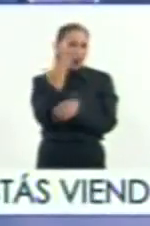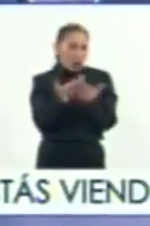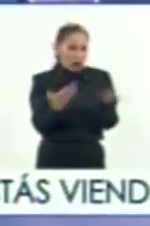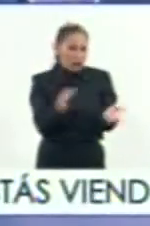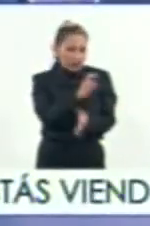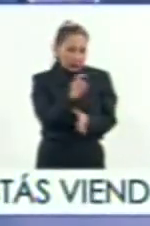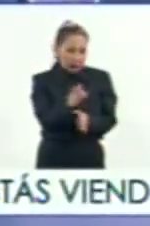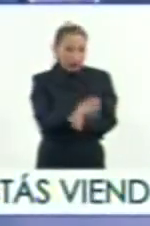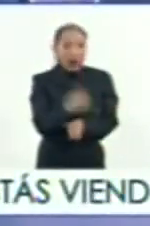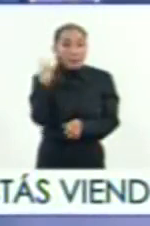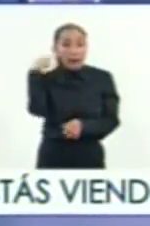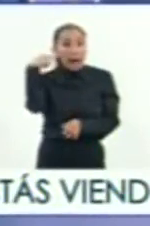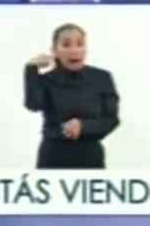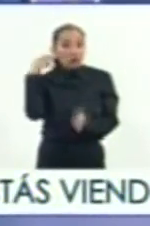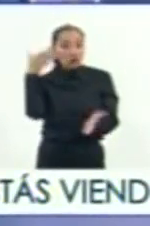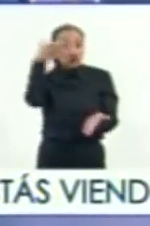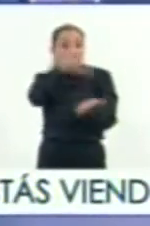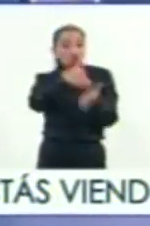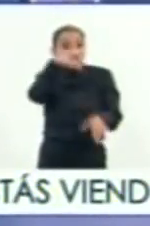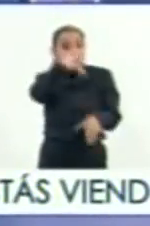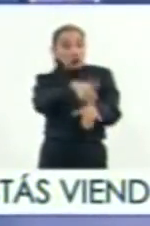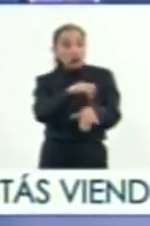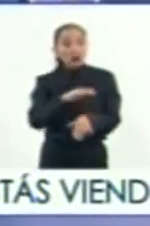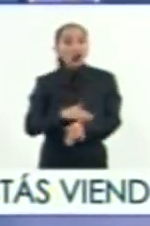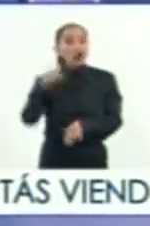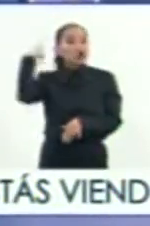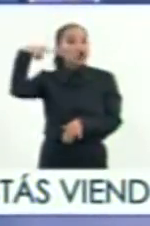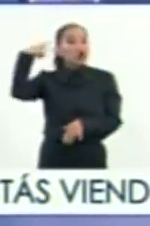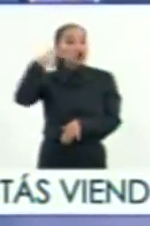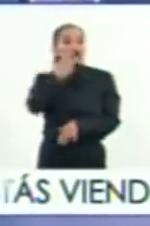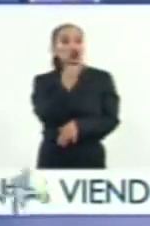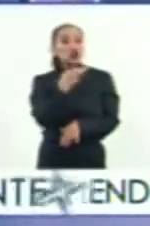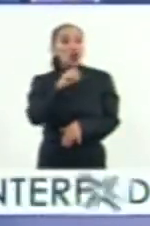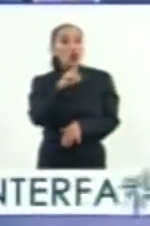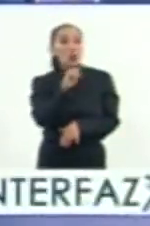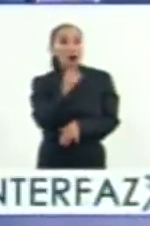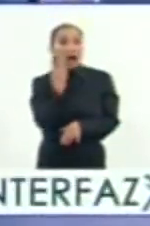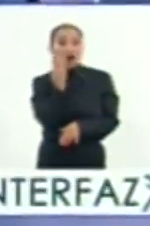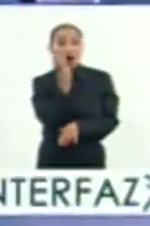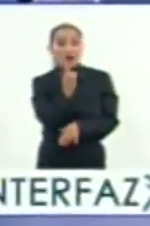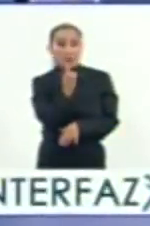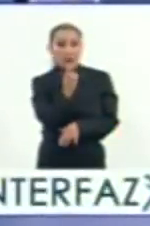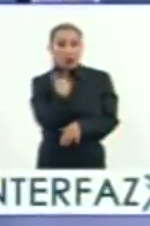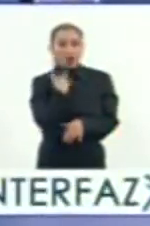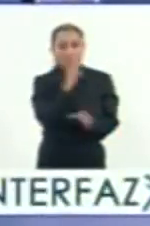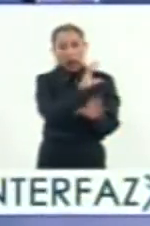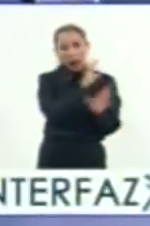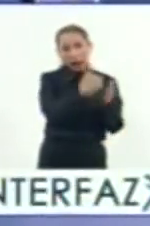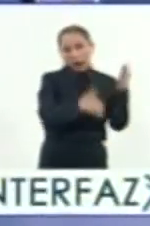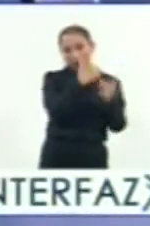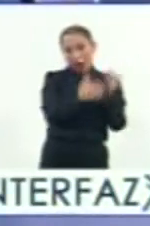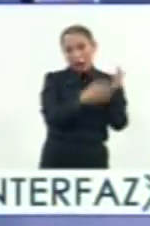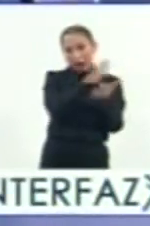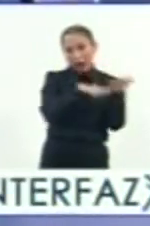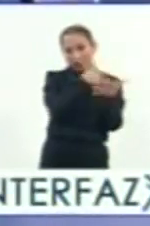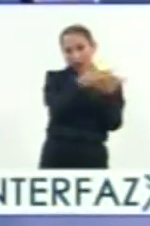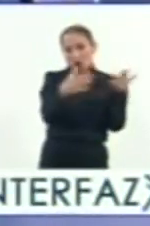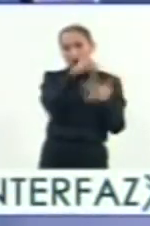Veracruz. Y cuando llega a Cholula va a ser noviembre. Tomemoslo ahorita como calendario juliano.